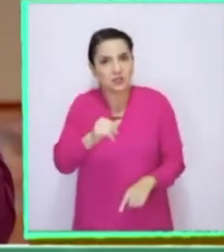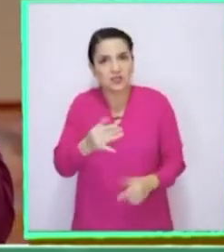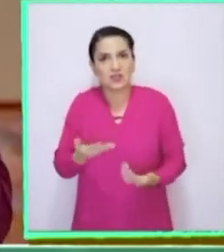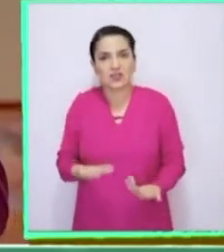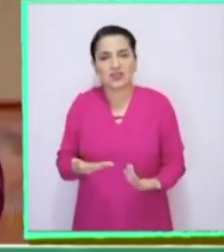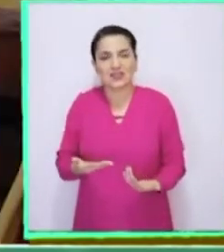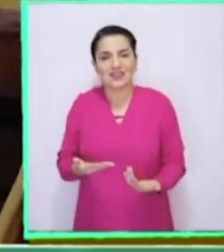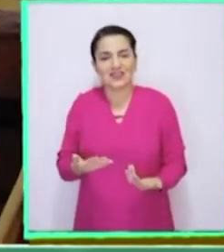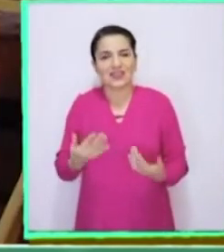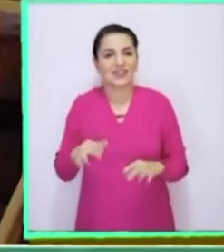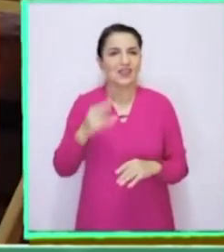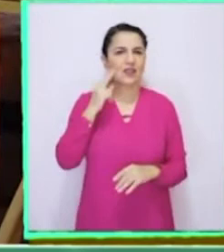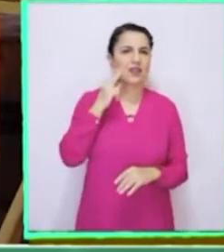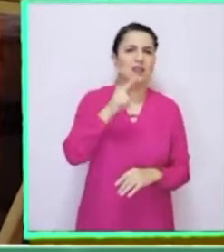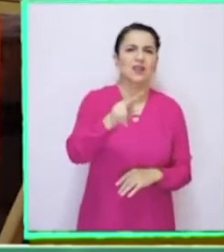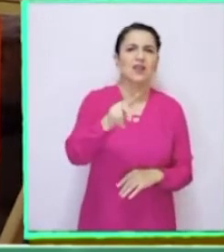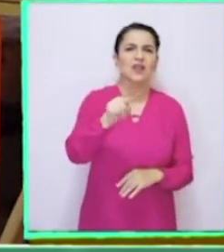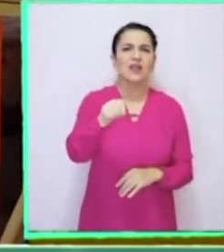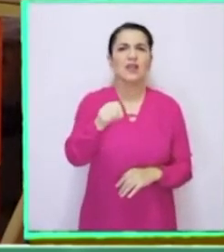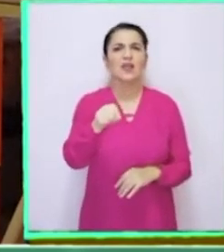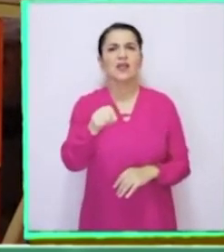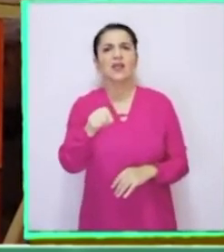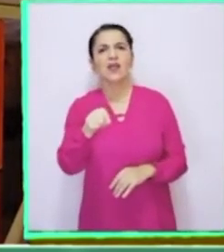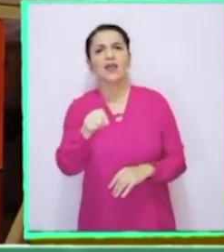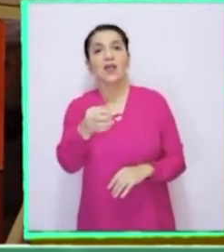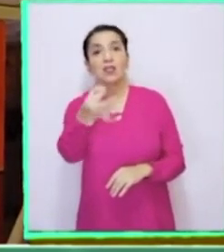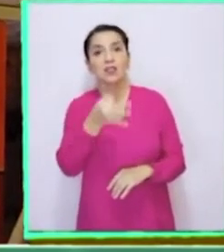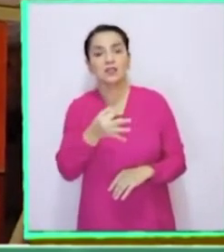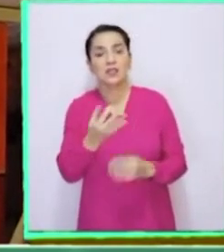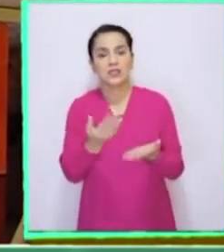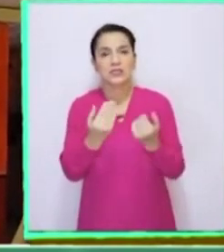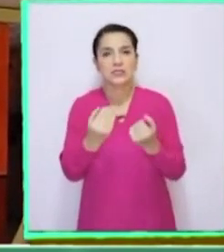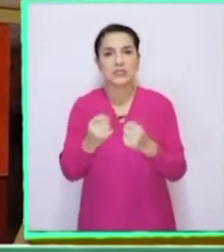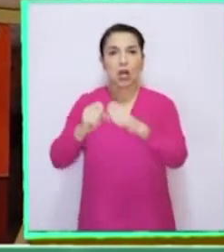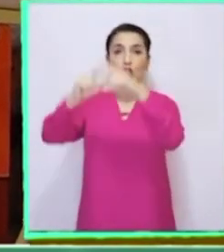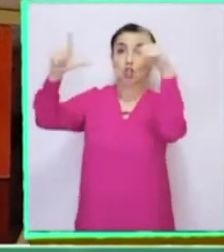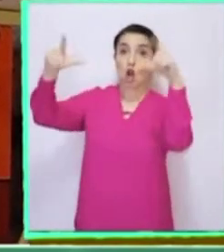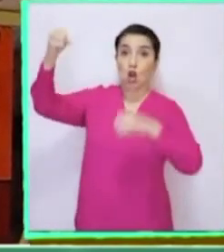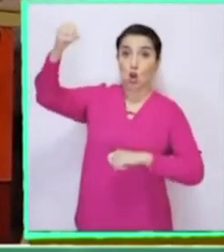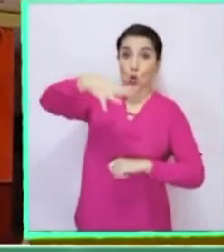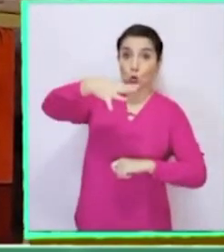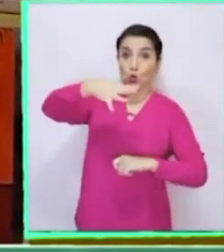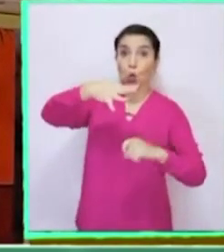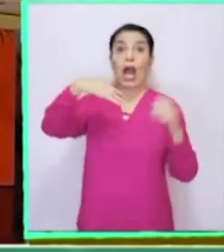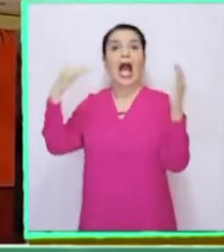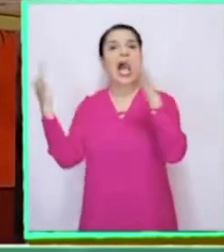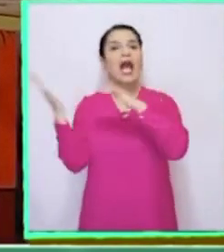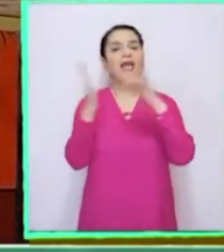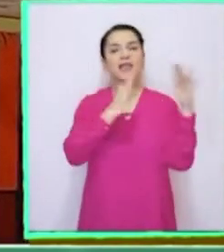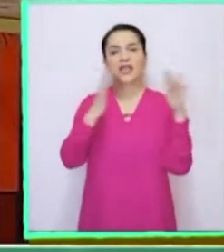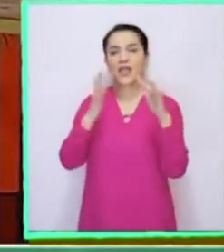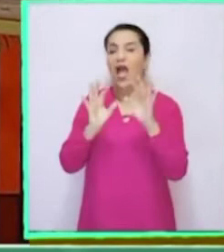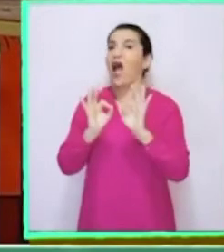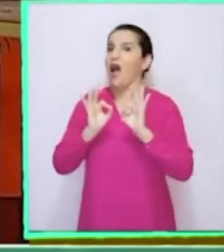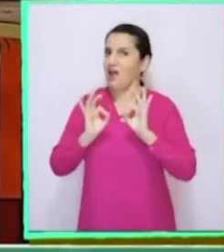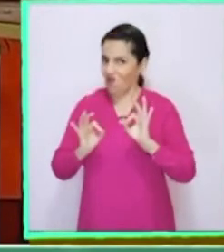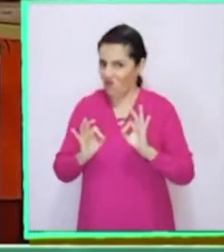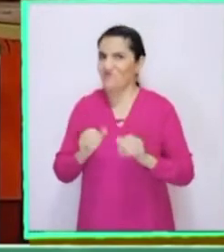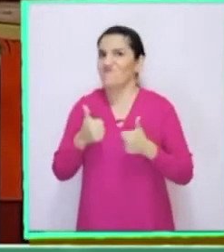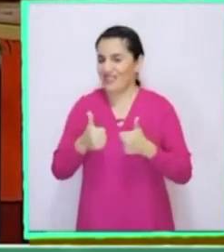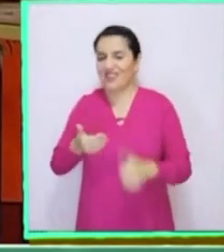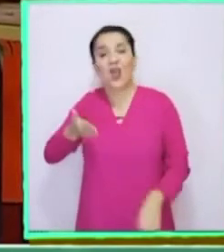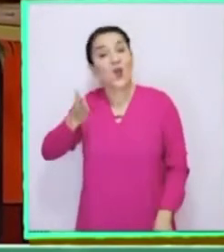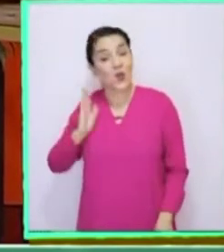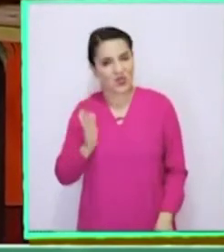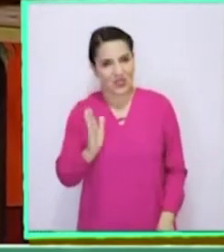¡Ah! Alguien más me dice que necesitan luz solar y aire. ¡Súper! ¡Sigamos!